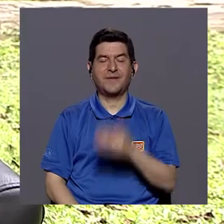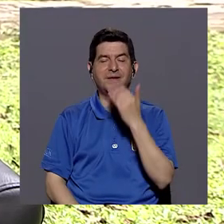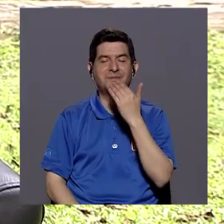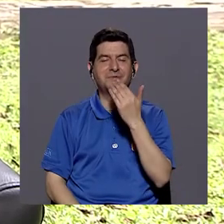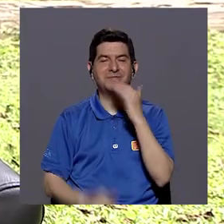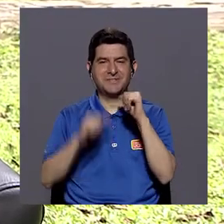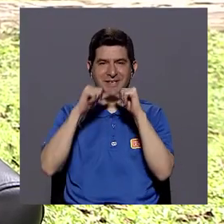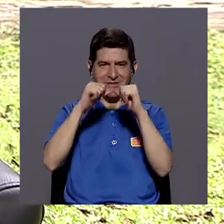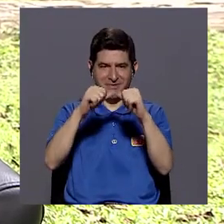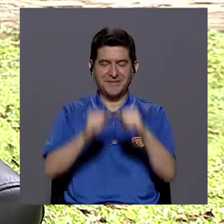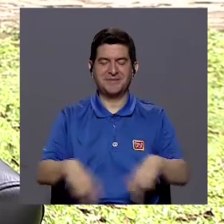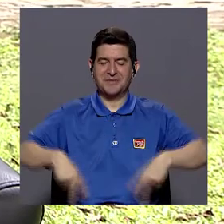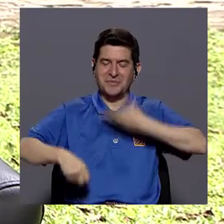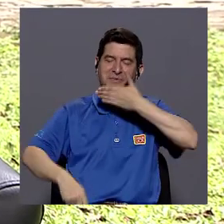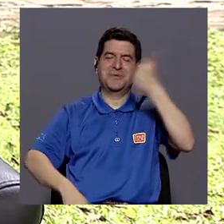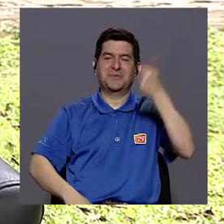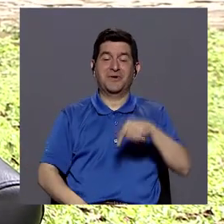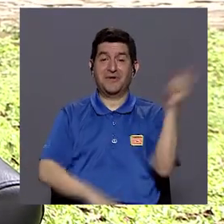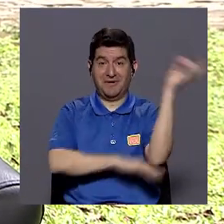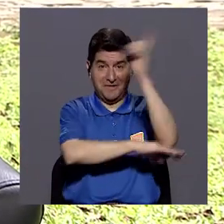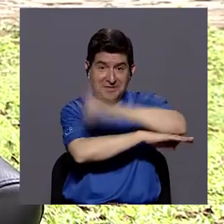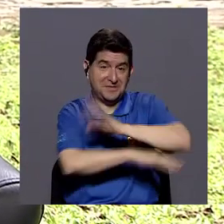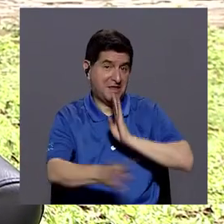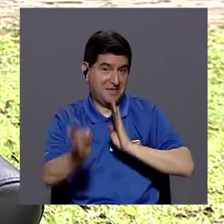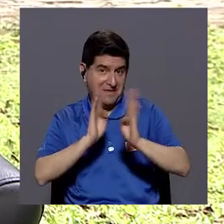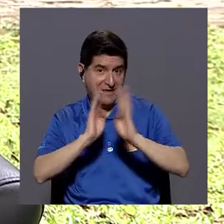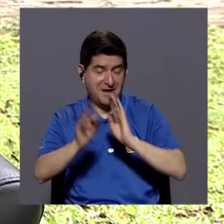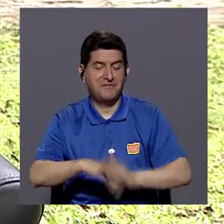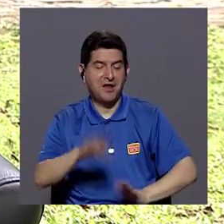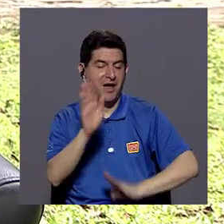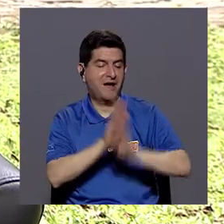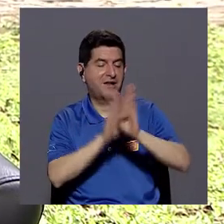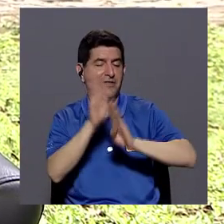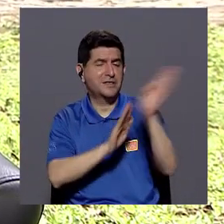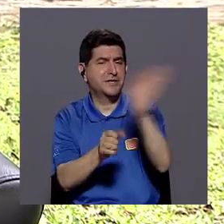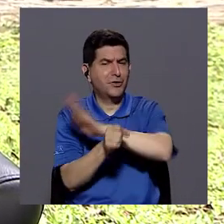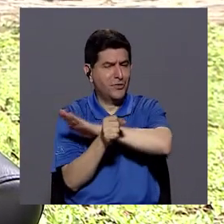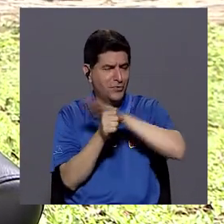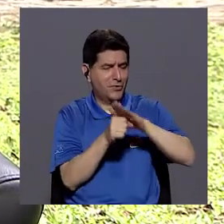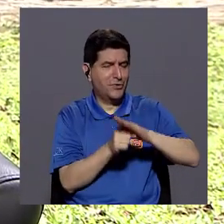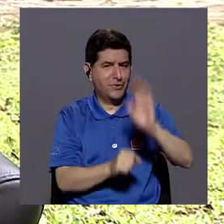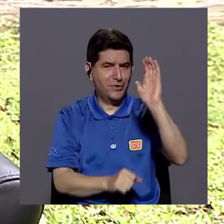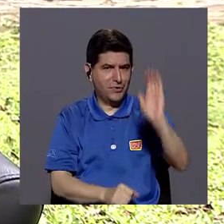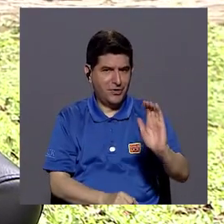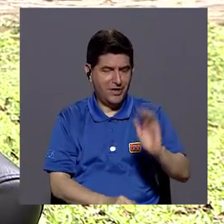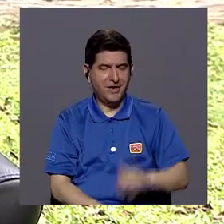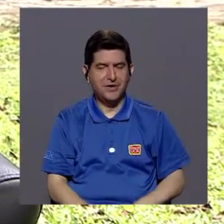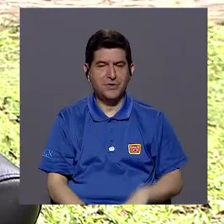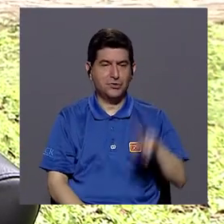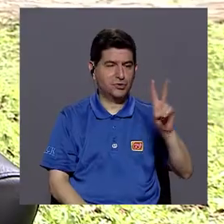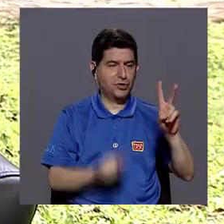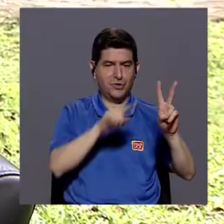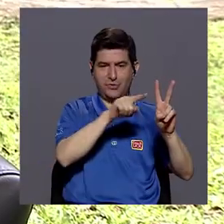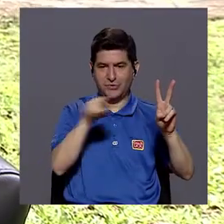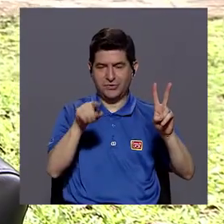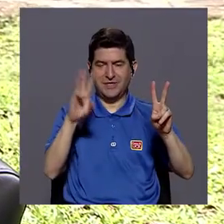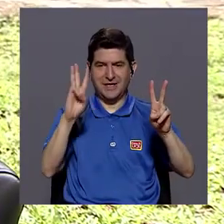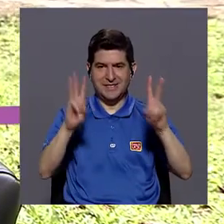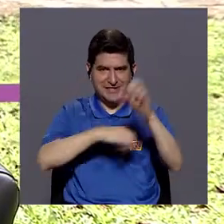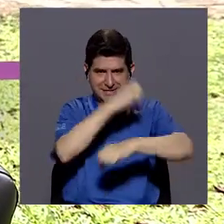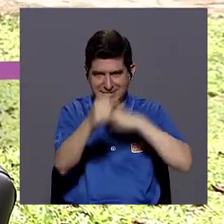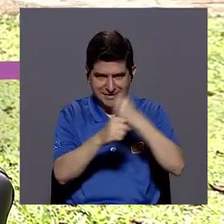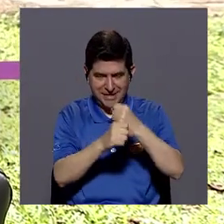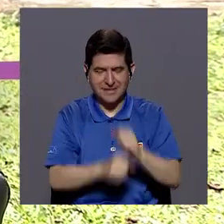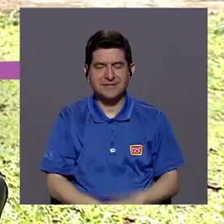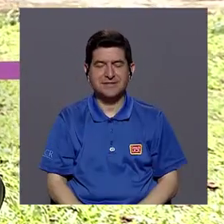Gracias por continuar con nosotros en Vivir Mejor. El día de hoy conversando acerca del desarrollo integral en niños y niñas de entre 2 y 6 años.